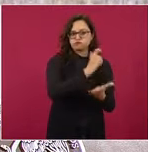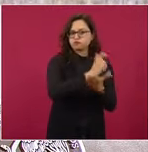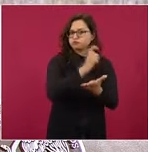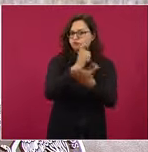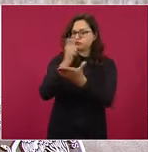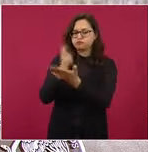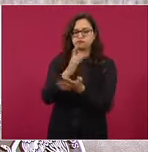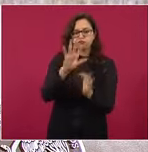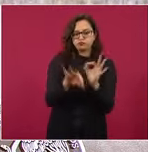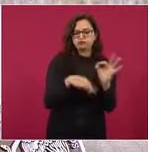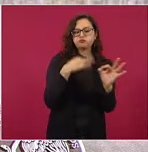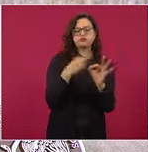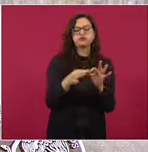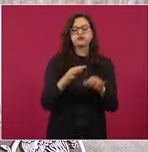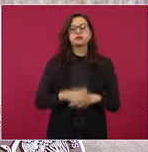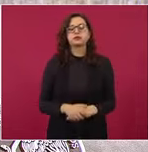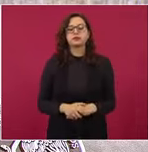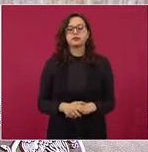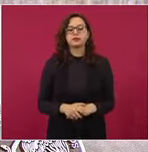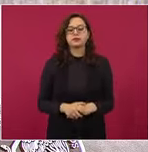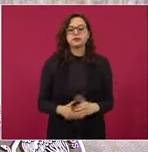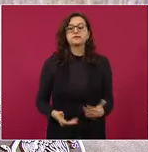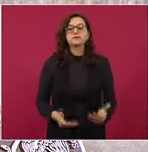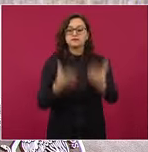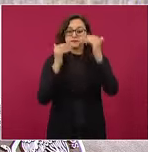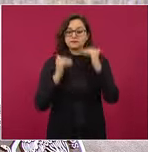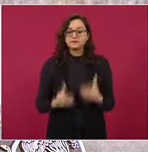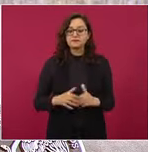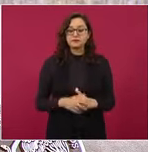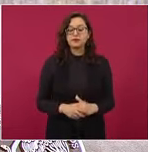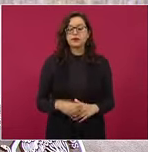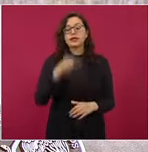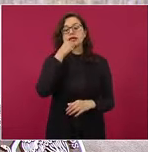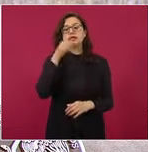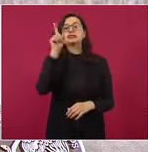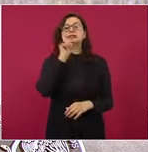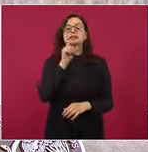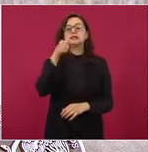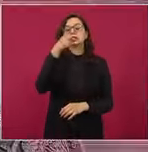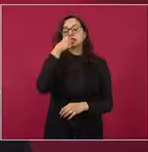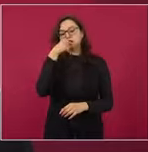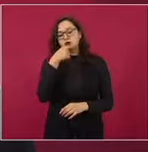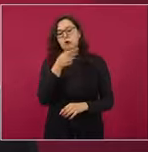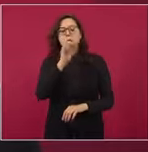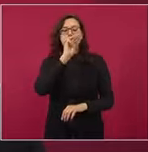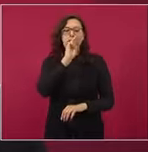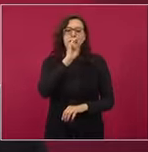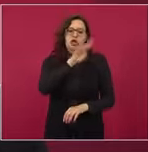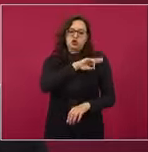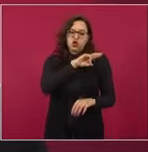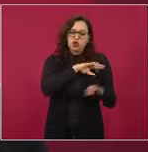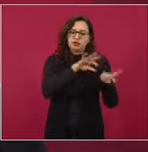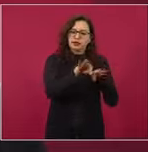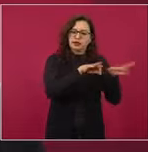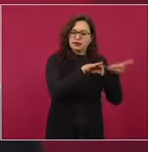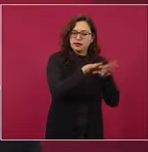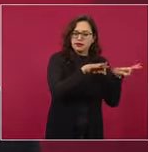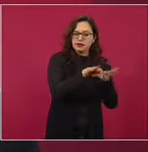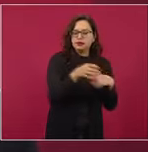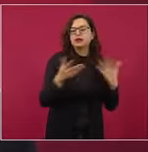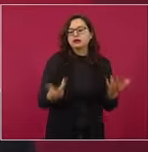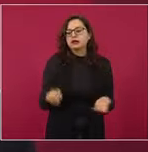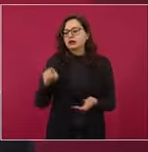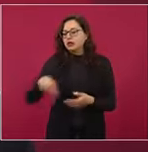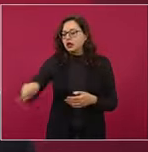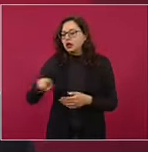Adelante. En el programa de niñas y niños, hijos de madres trabajadoras, que es un apoyo para que los niños